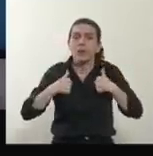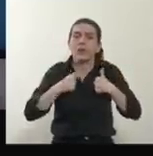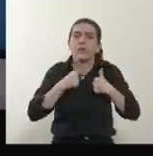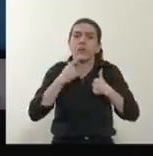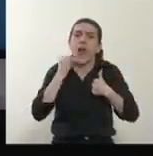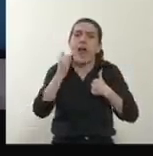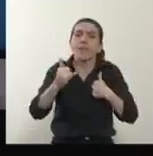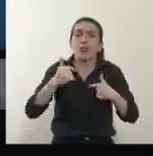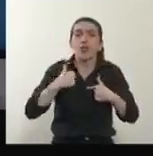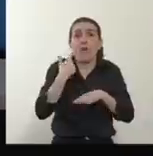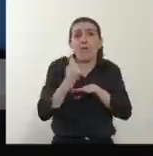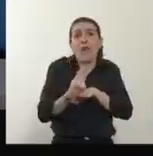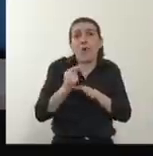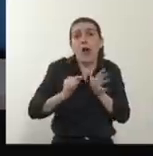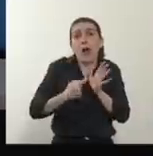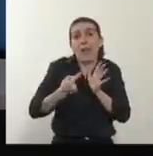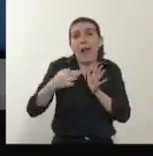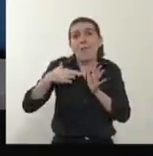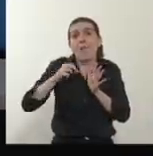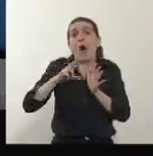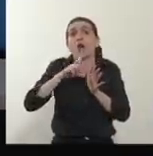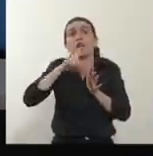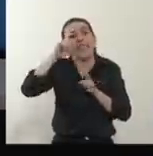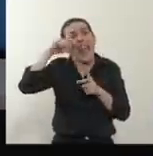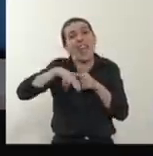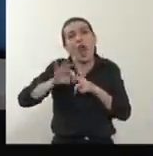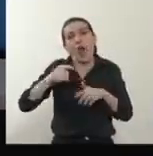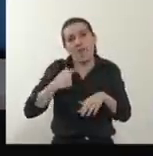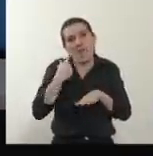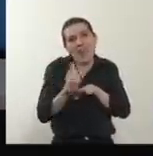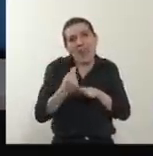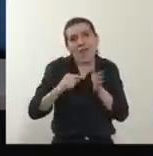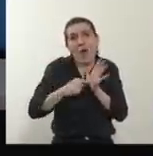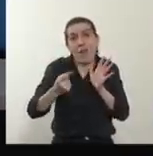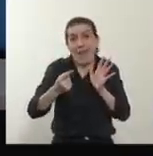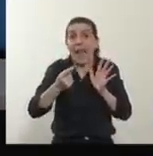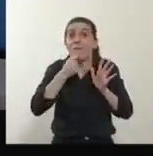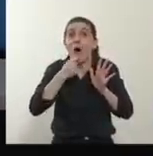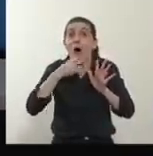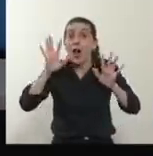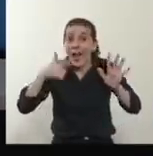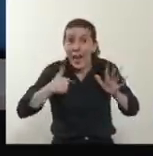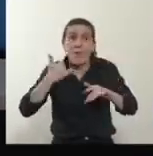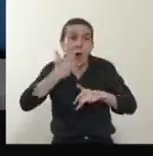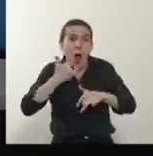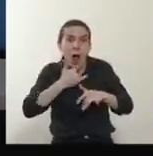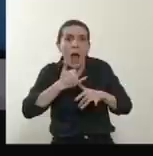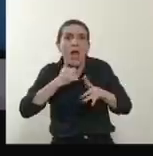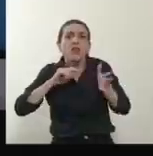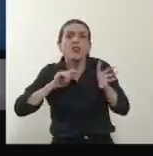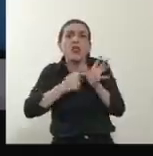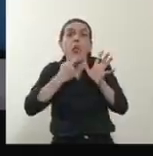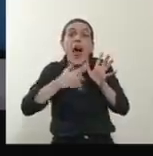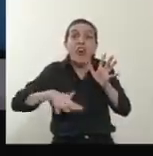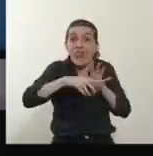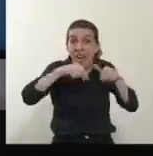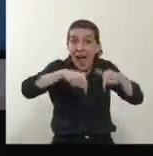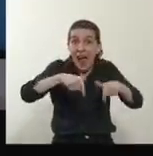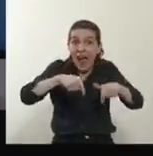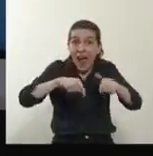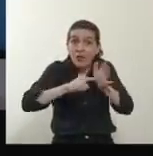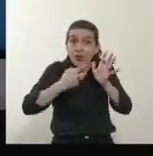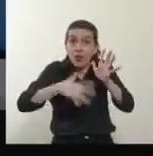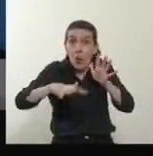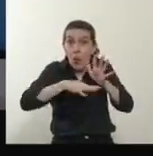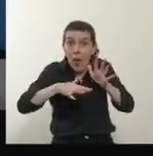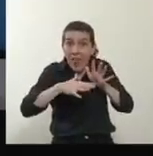Yo soy un porteño. Miren, si uno toma la cantidad de contagiados que ha tenido la ciudad de Buenos Aires, ha